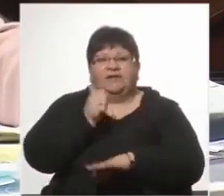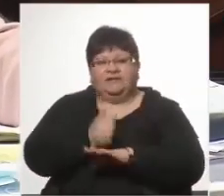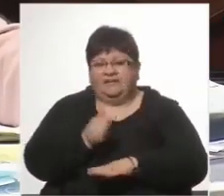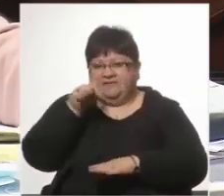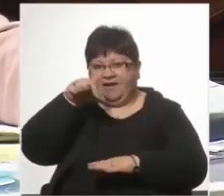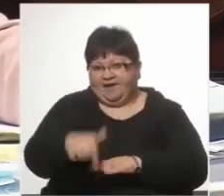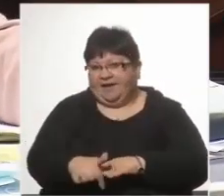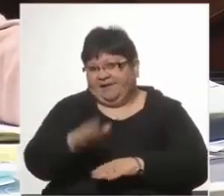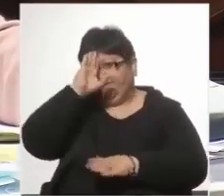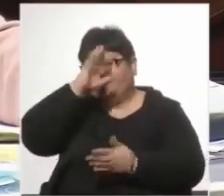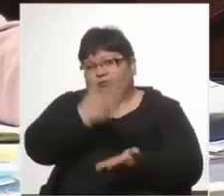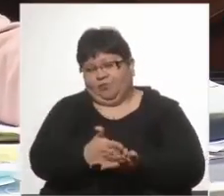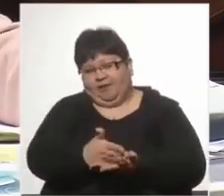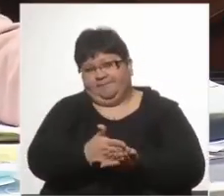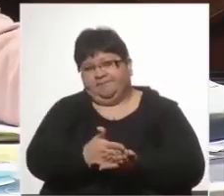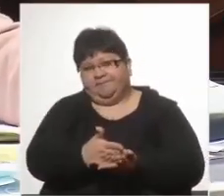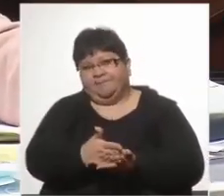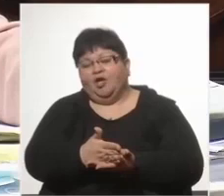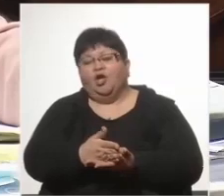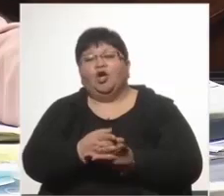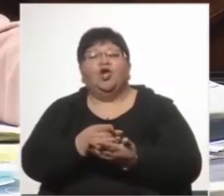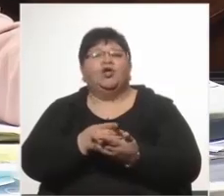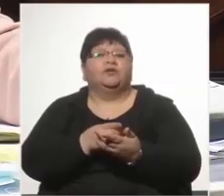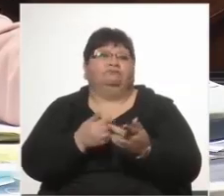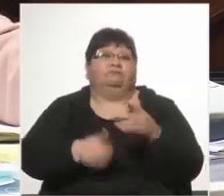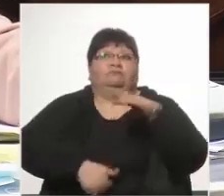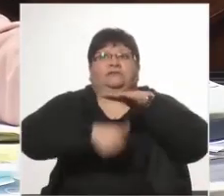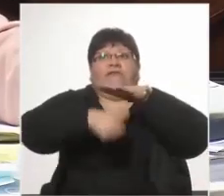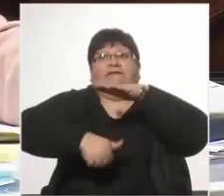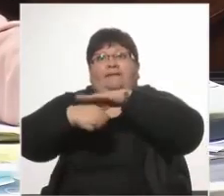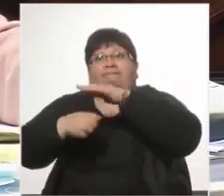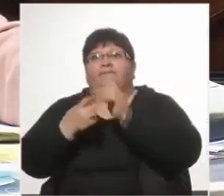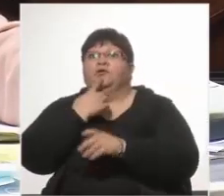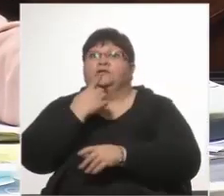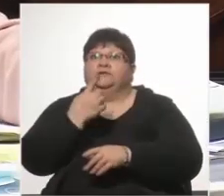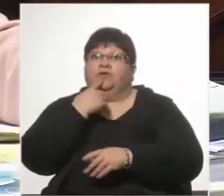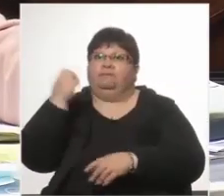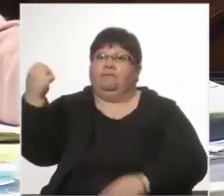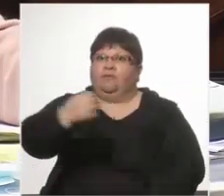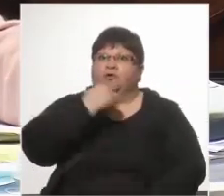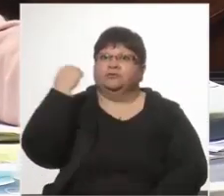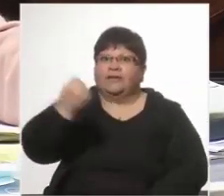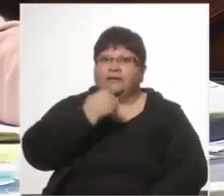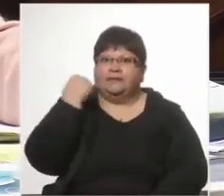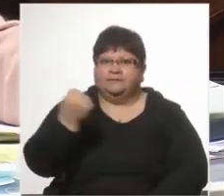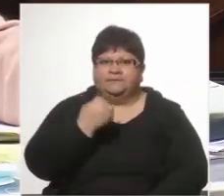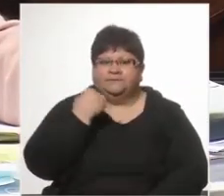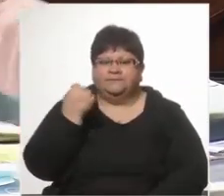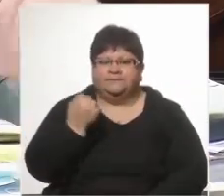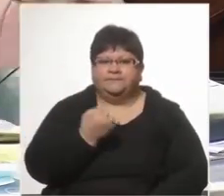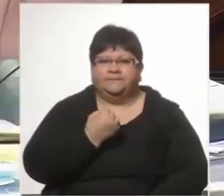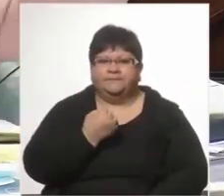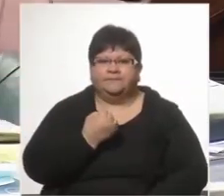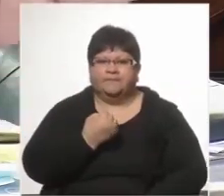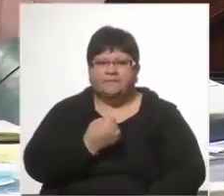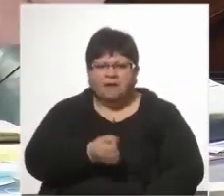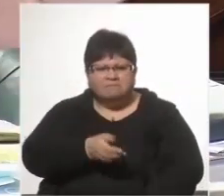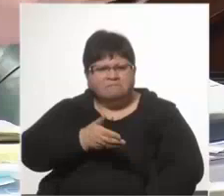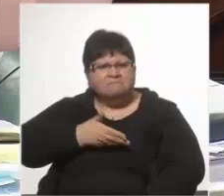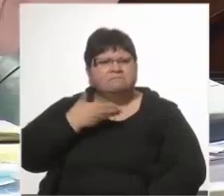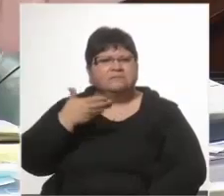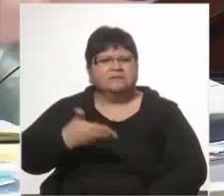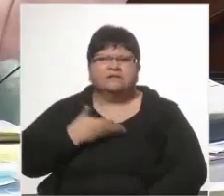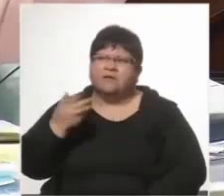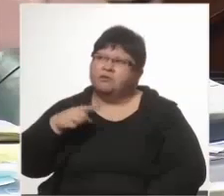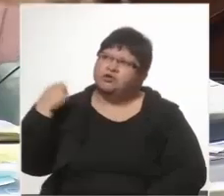Interna. Y con dirigentes políticos de fuste. De fuste. Reivindicado por